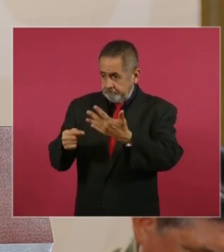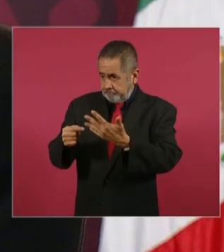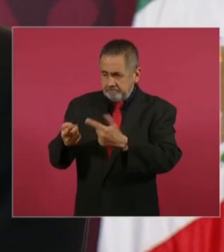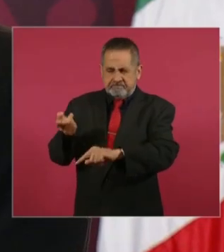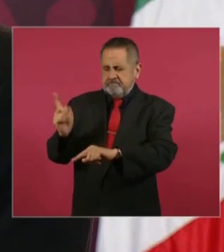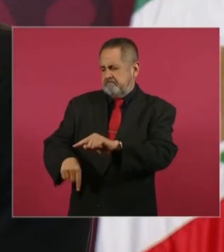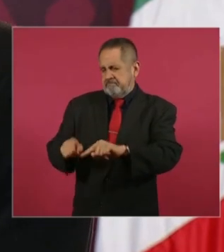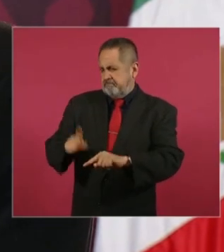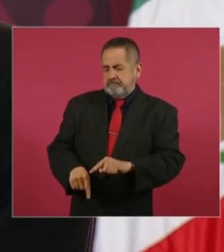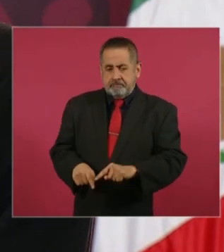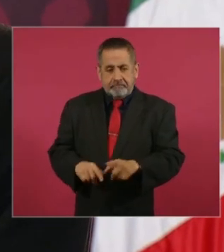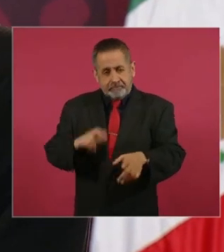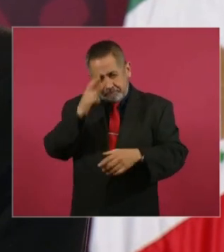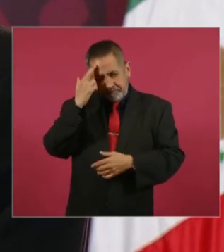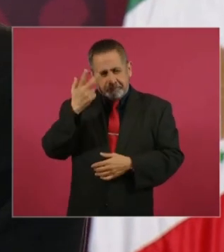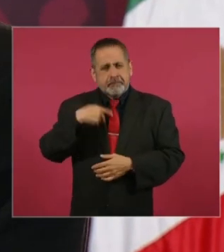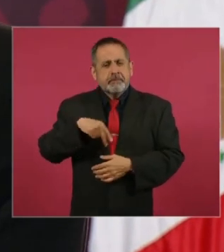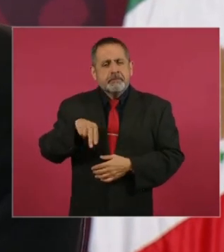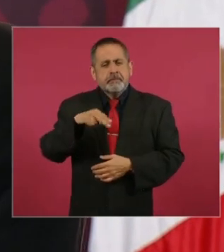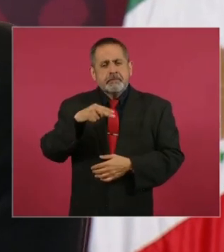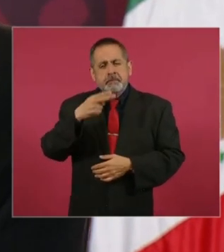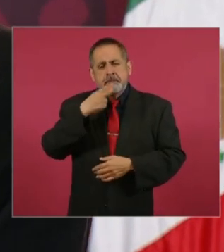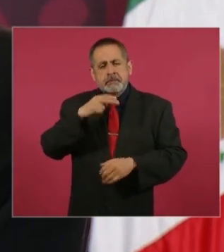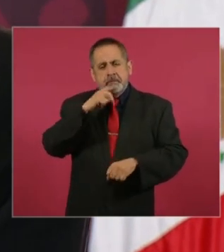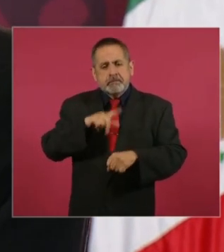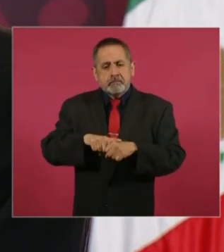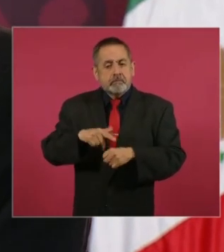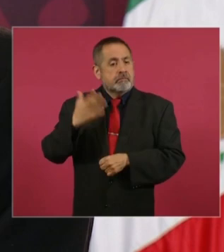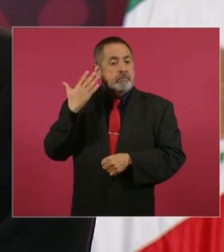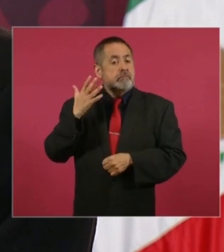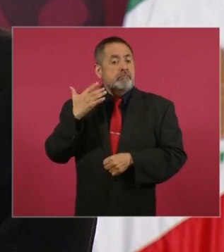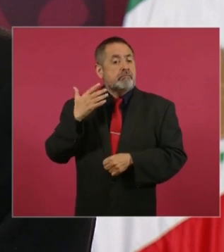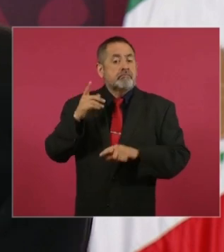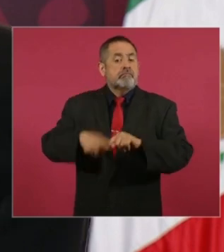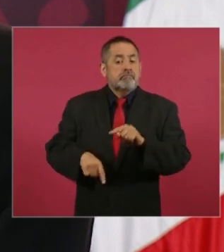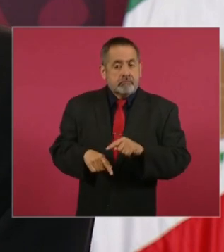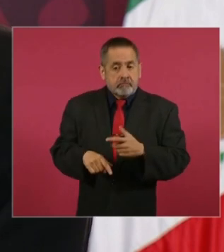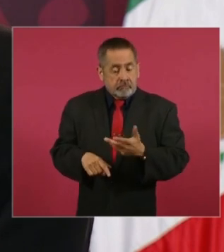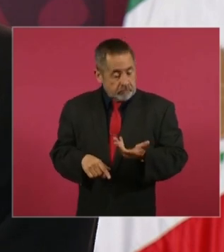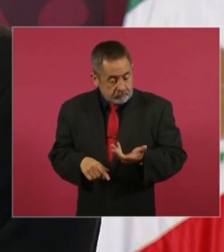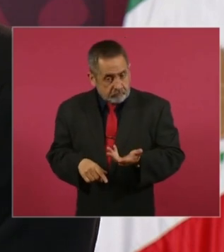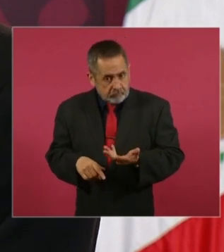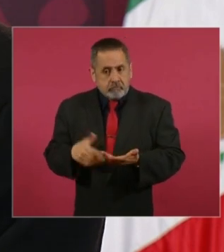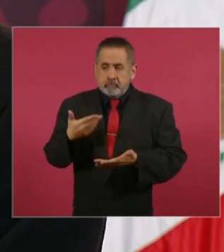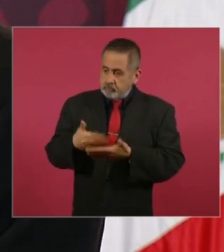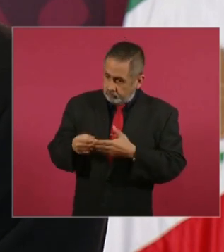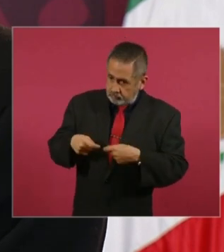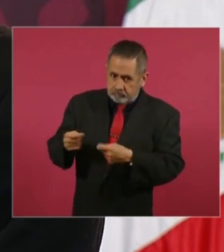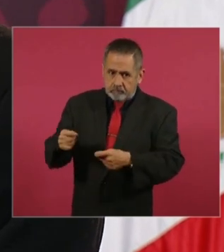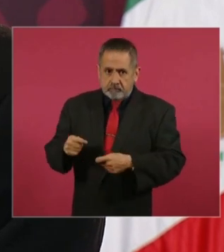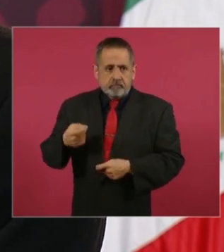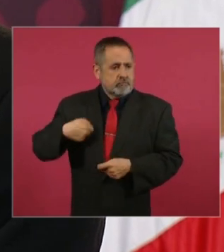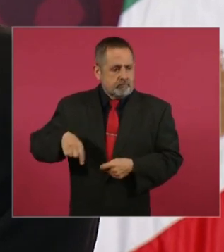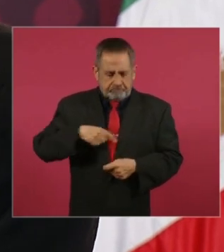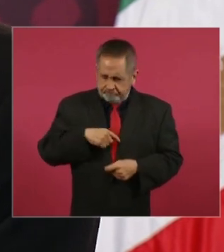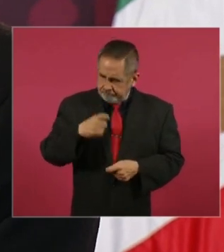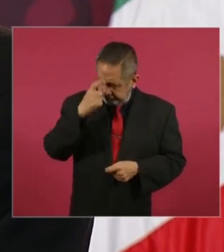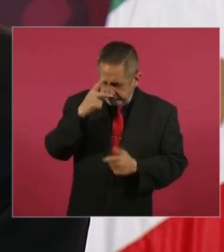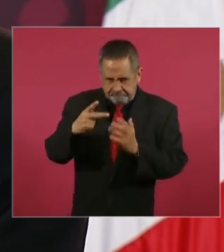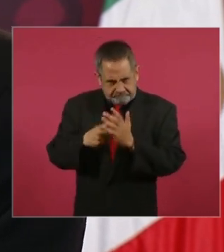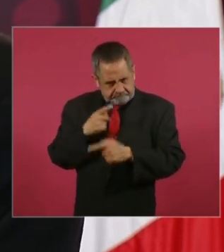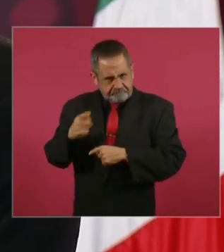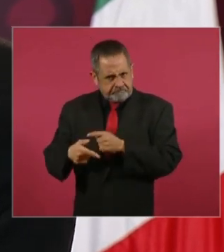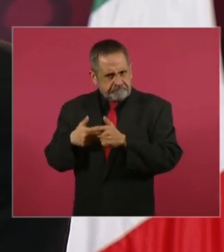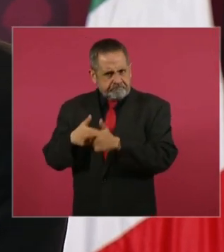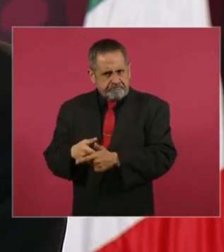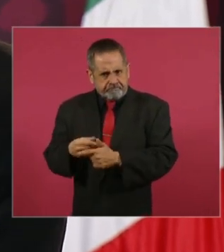esto del reparto de utilidades ya no existía, eso lo creamos nosotros. ¿Qué